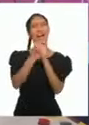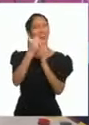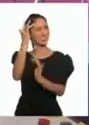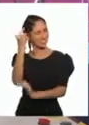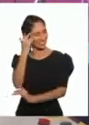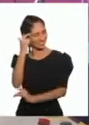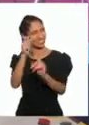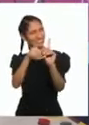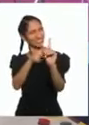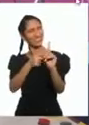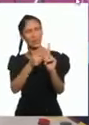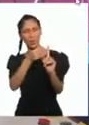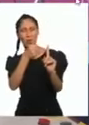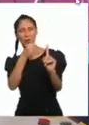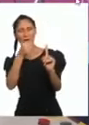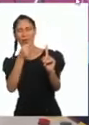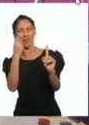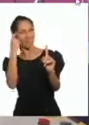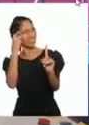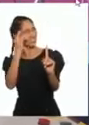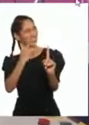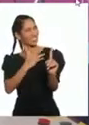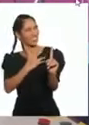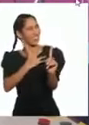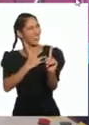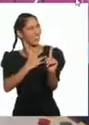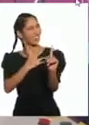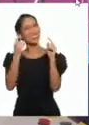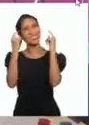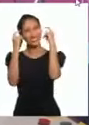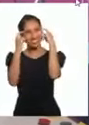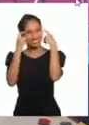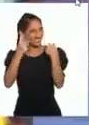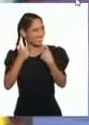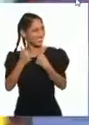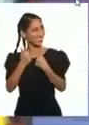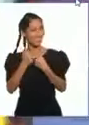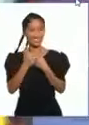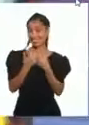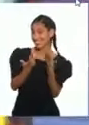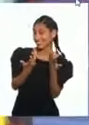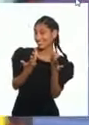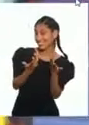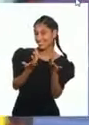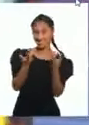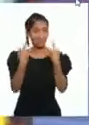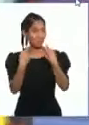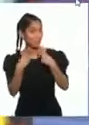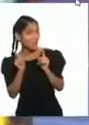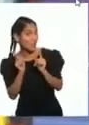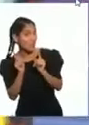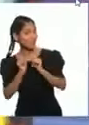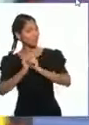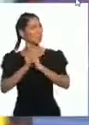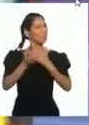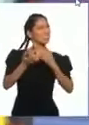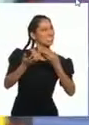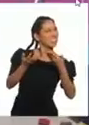y a darnos bienestar mental. Pero no solo eso.